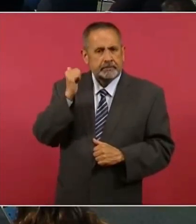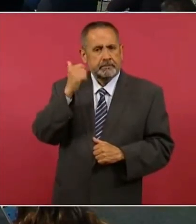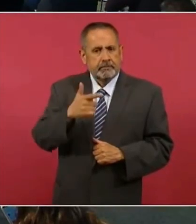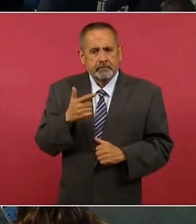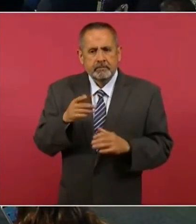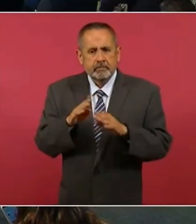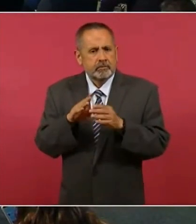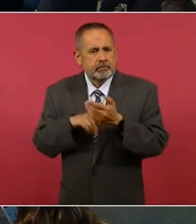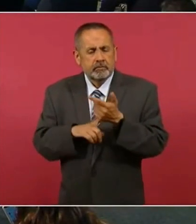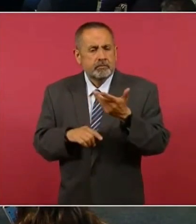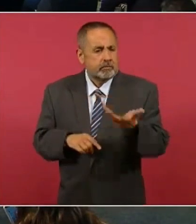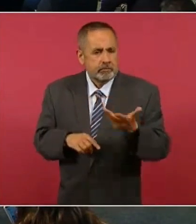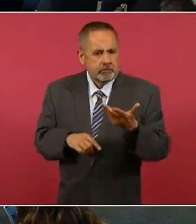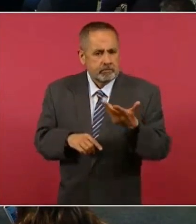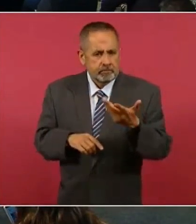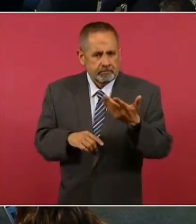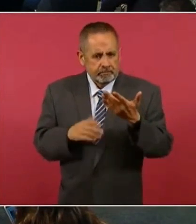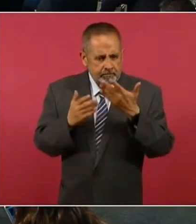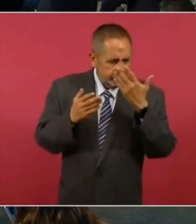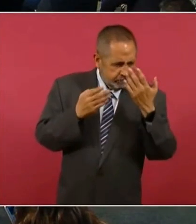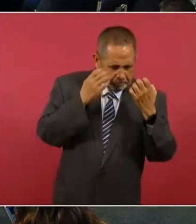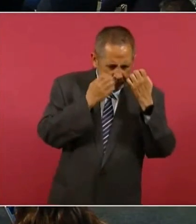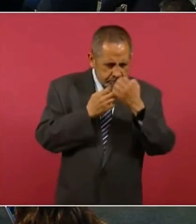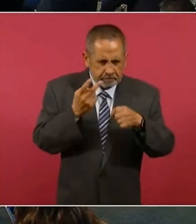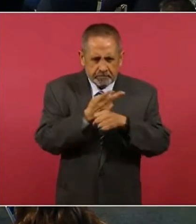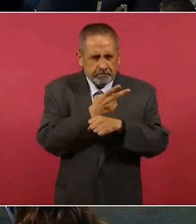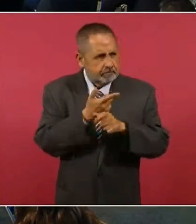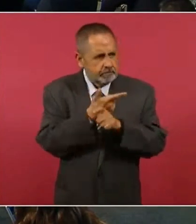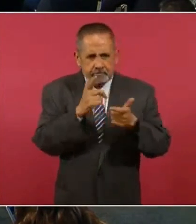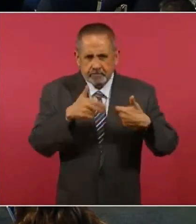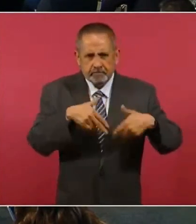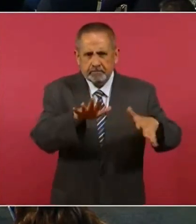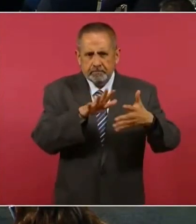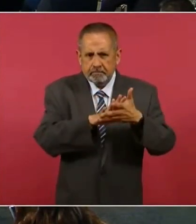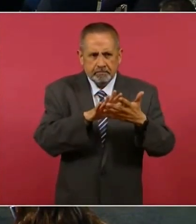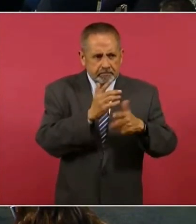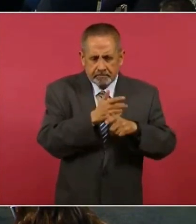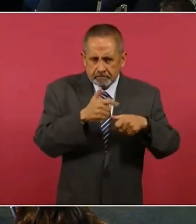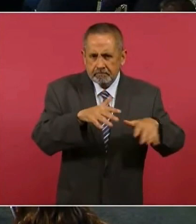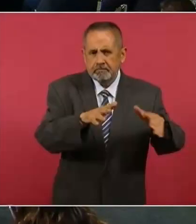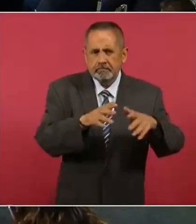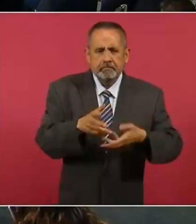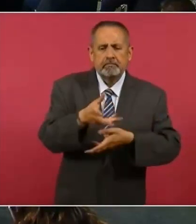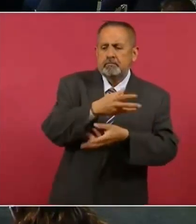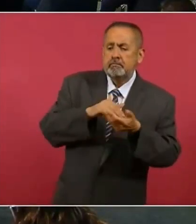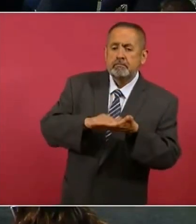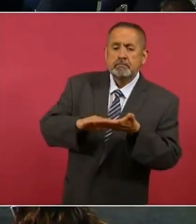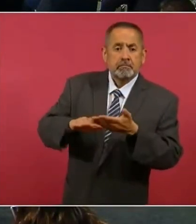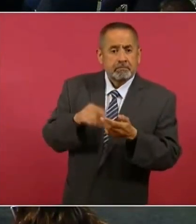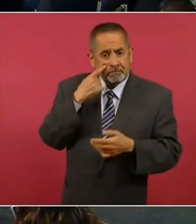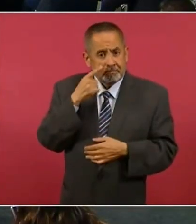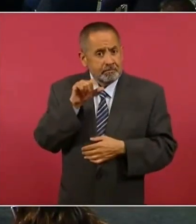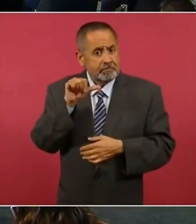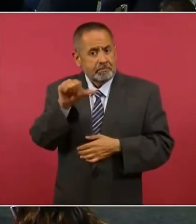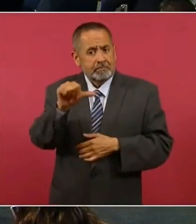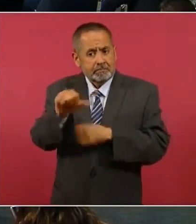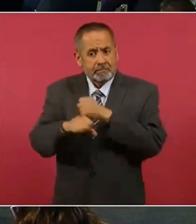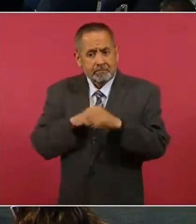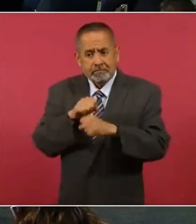revisión de estos casos, cómo va a ser reparado el daño a las personas que tienen más de 16 años